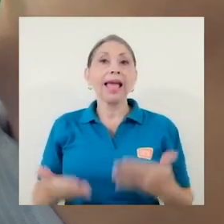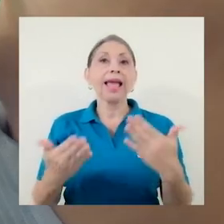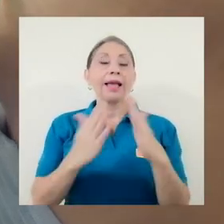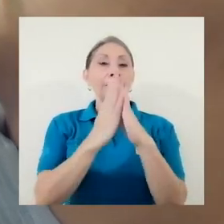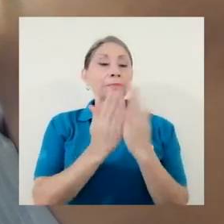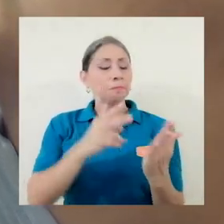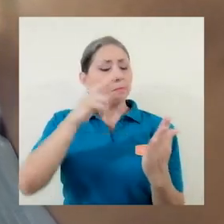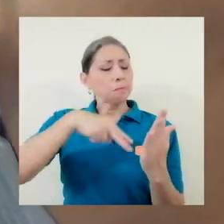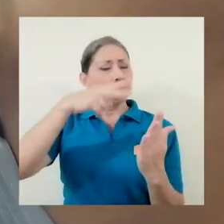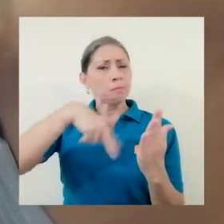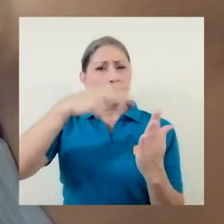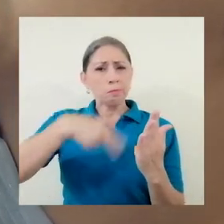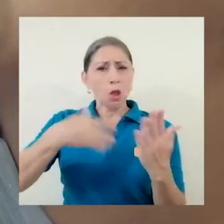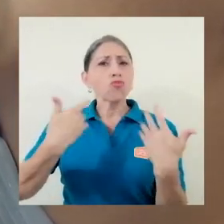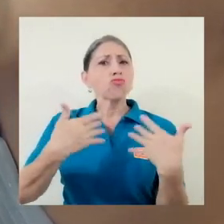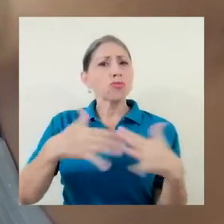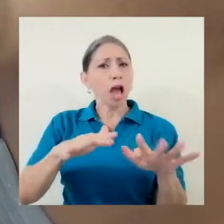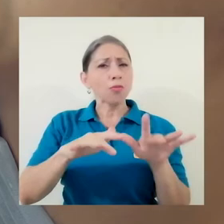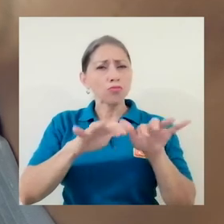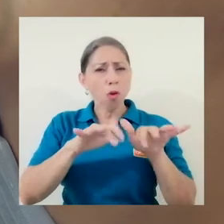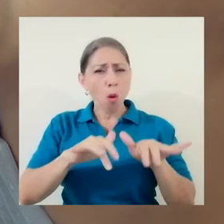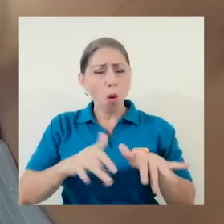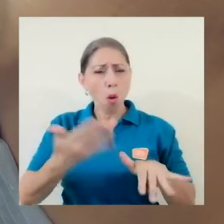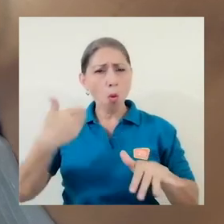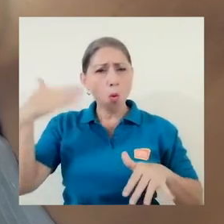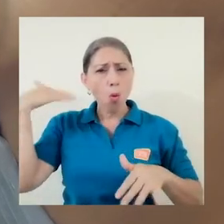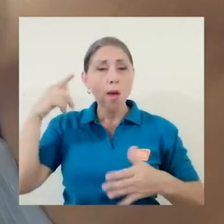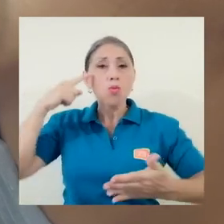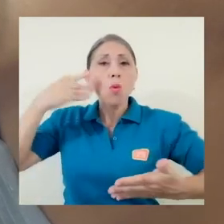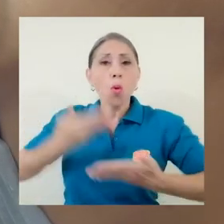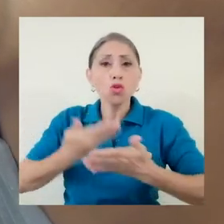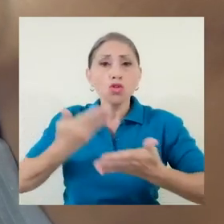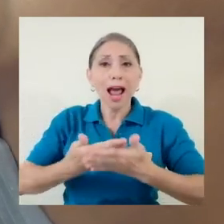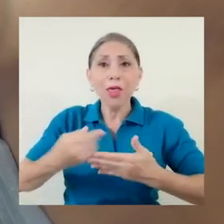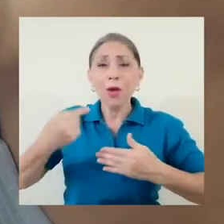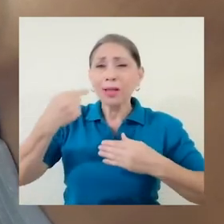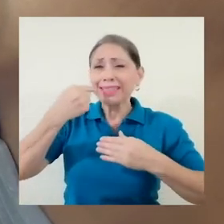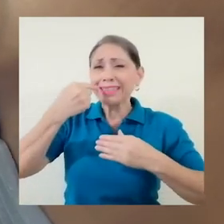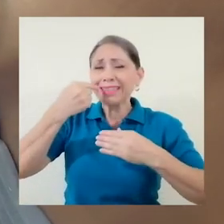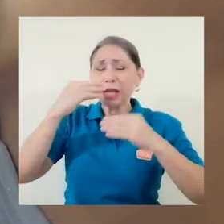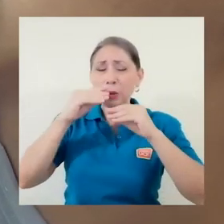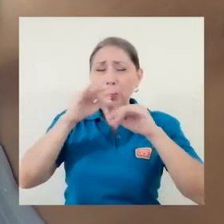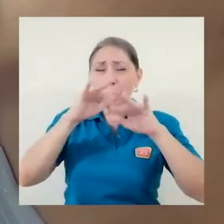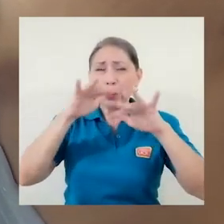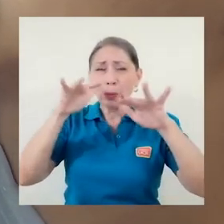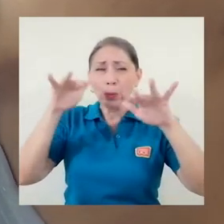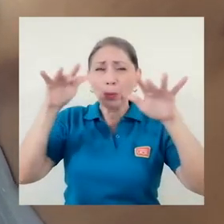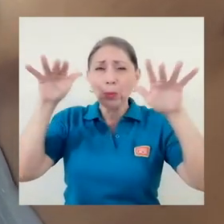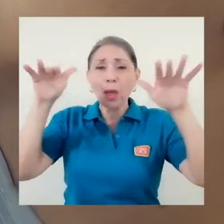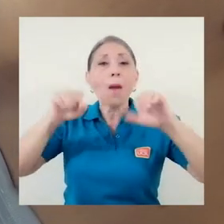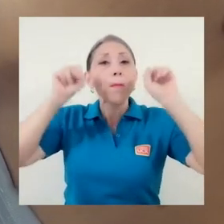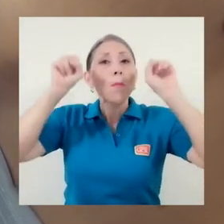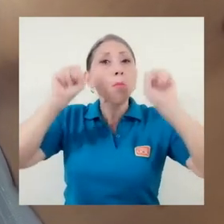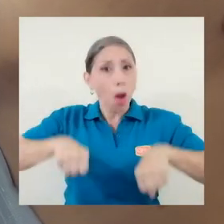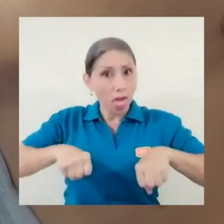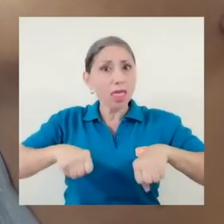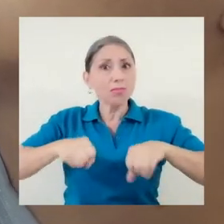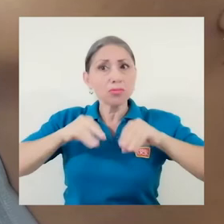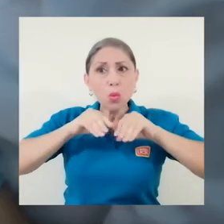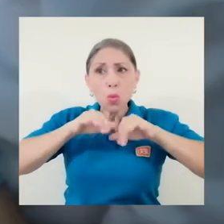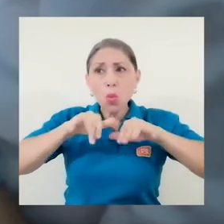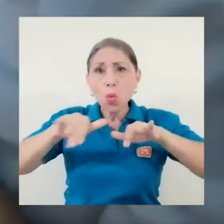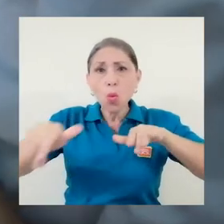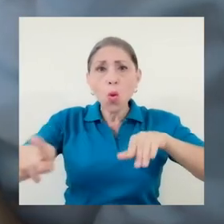Ahora, la literatura nos ha demostrado que estas partículas o este aerosol puede viajar cerca de una distancia de metro ochenta.